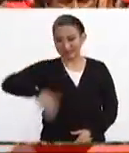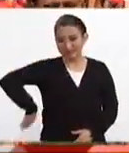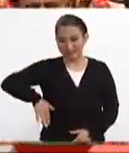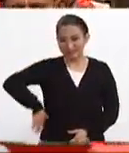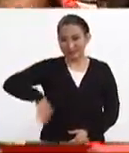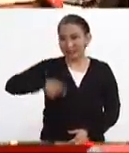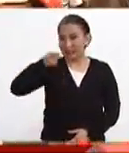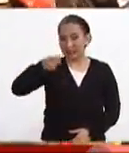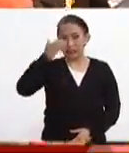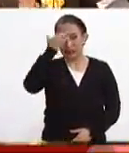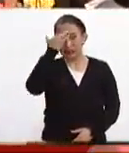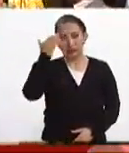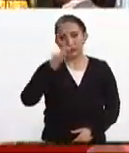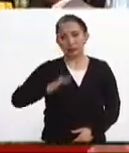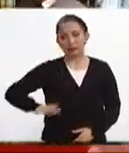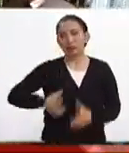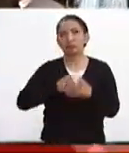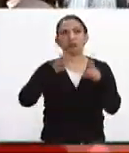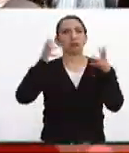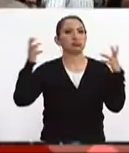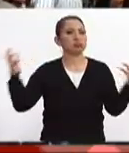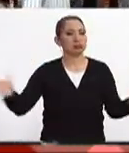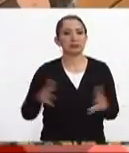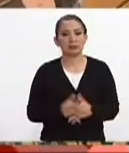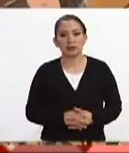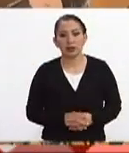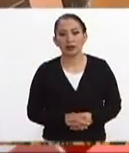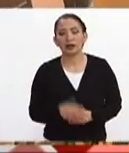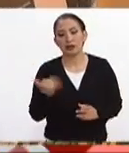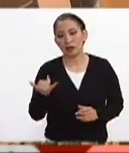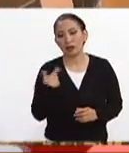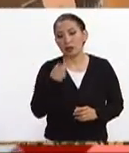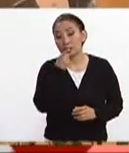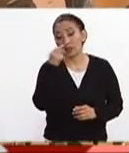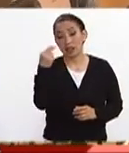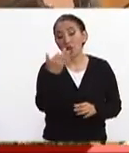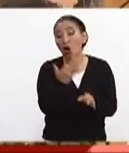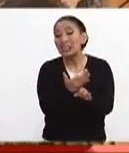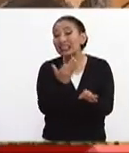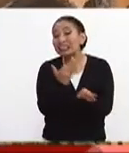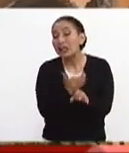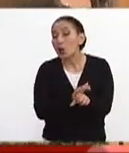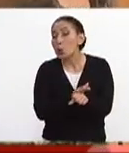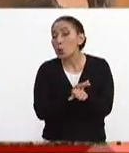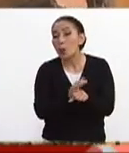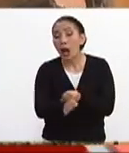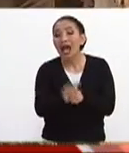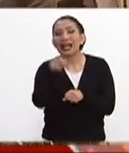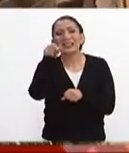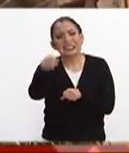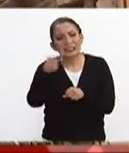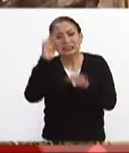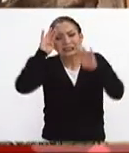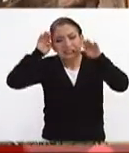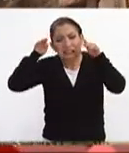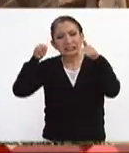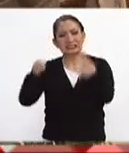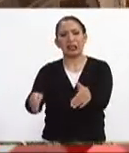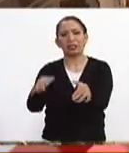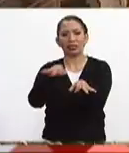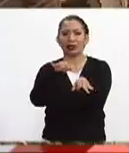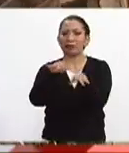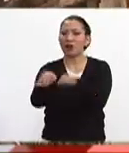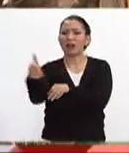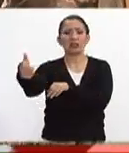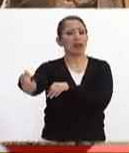pues es una tragedia de enormes proporciones y lo que se requiere en este momento es estar concentrados en el